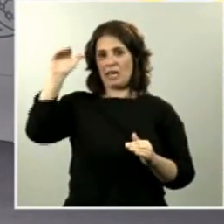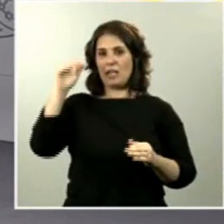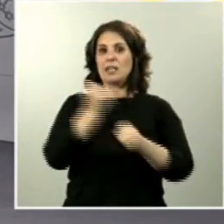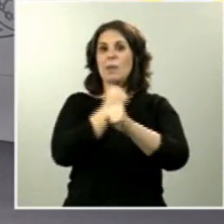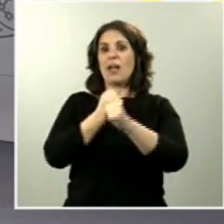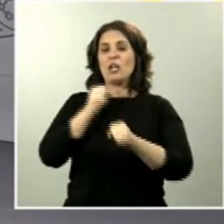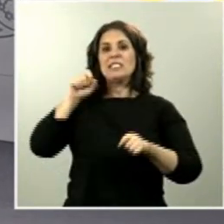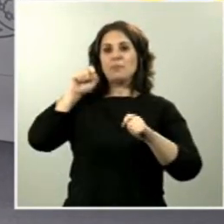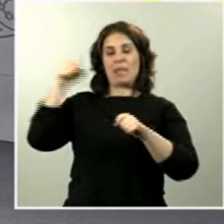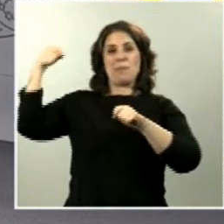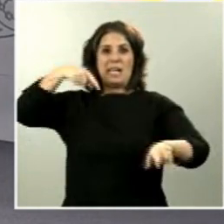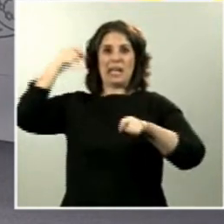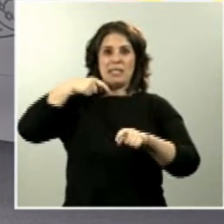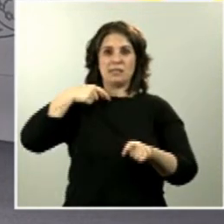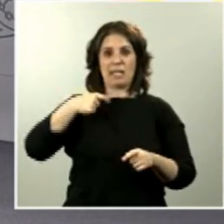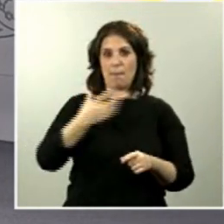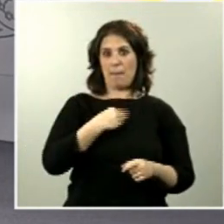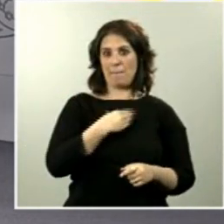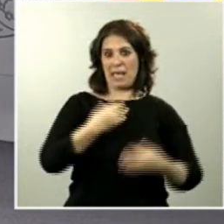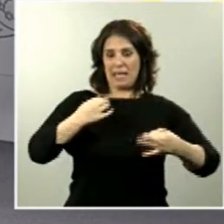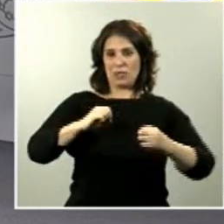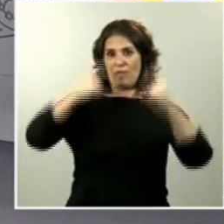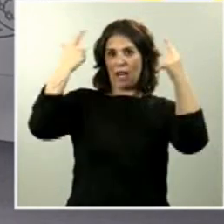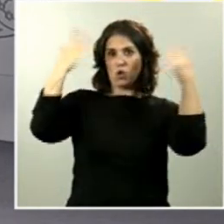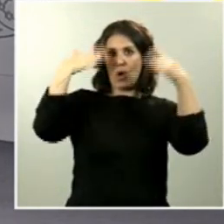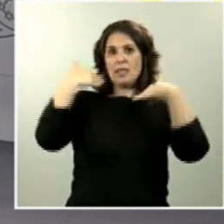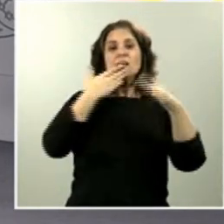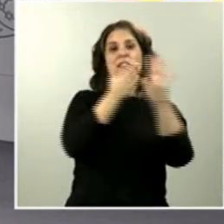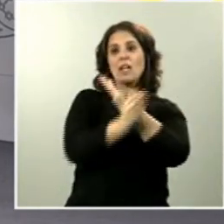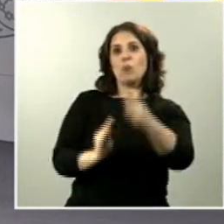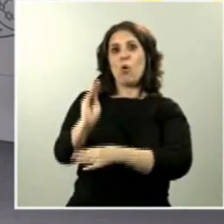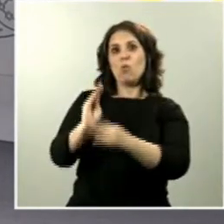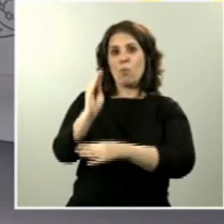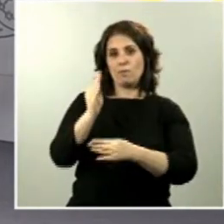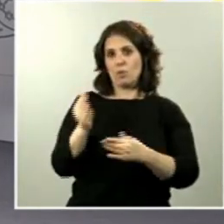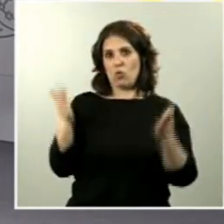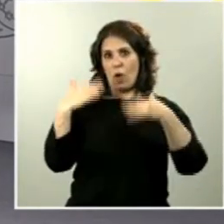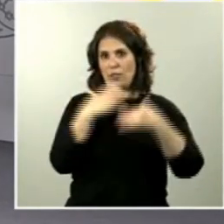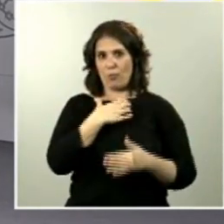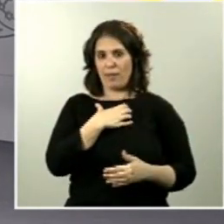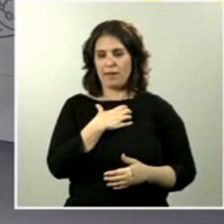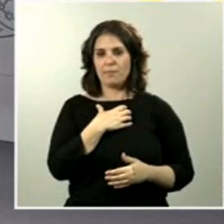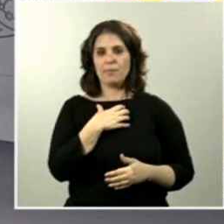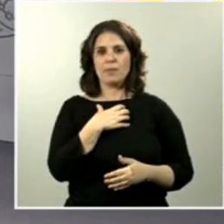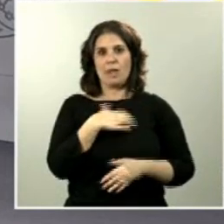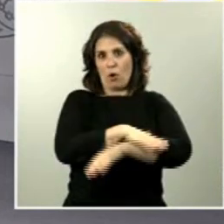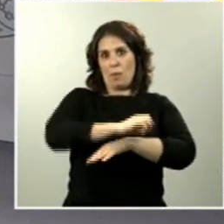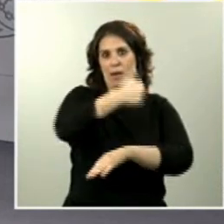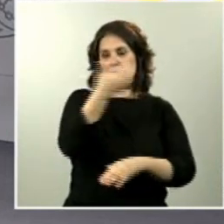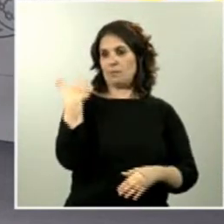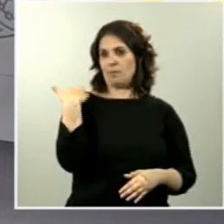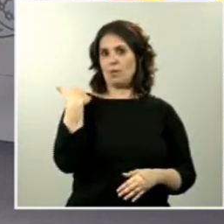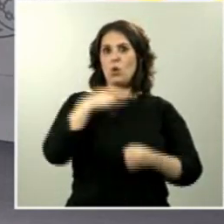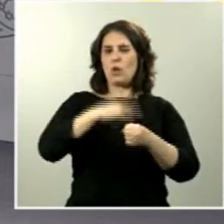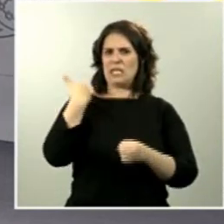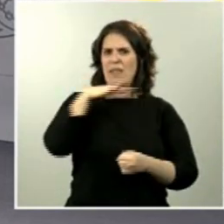que no pueden beneficiarse de las ayudas extraordinarias aprobadas por el Gobierno. Campañas como regularización, lanzada el lunes por 52 colectivos y que